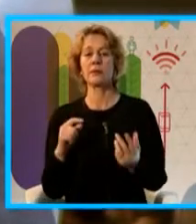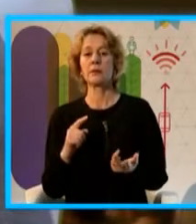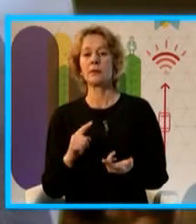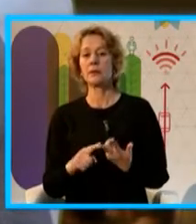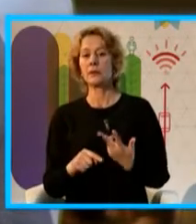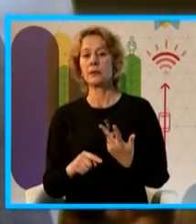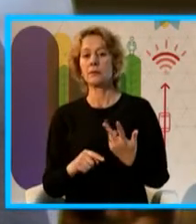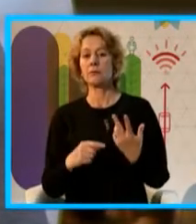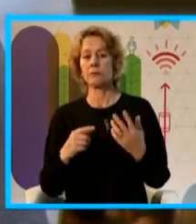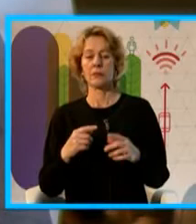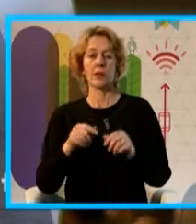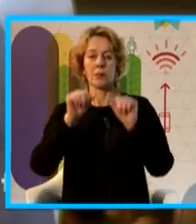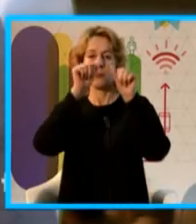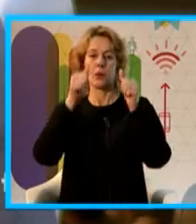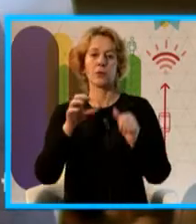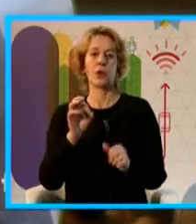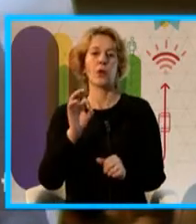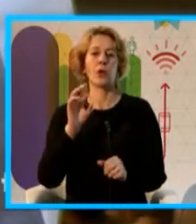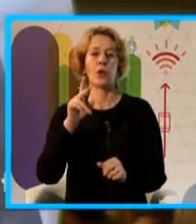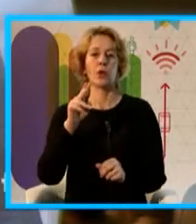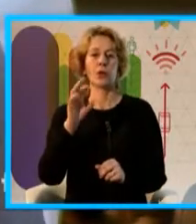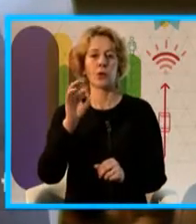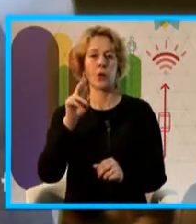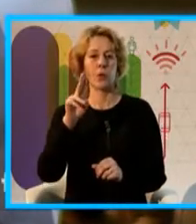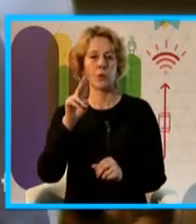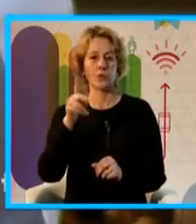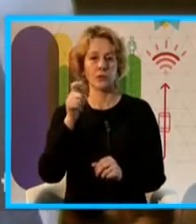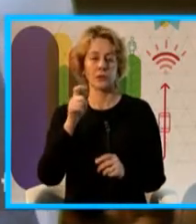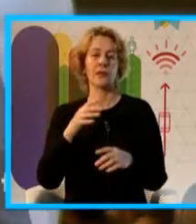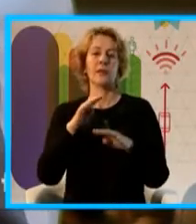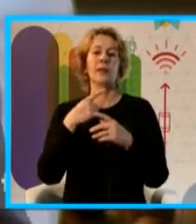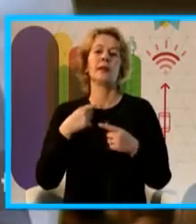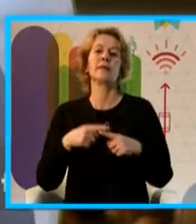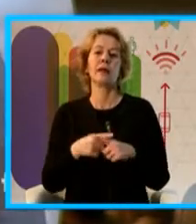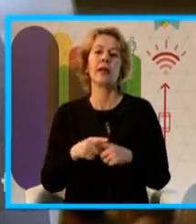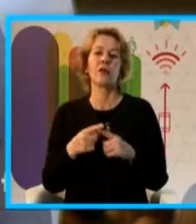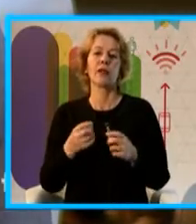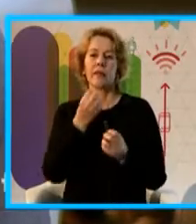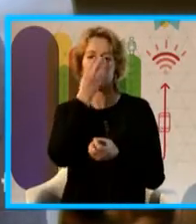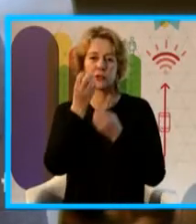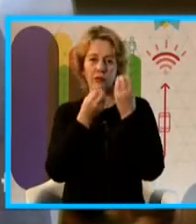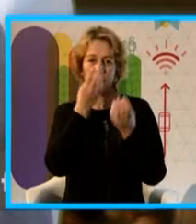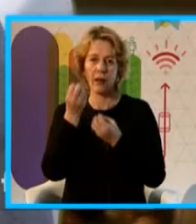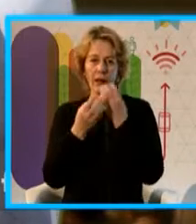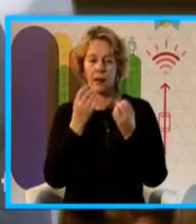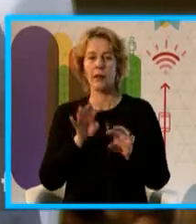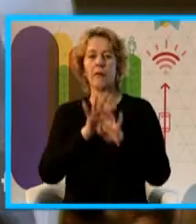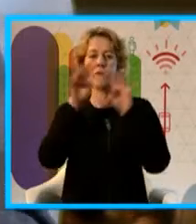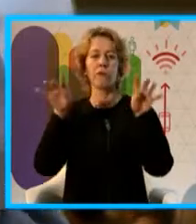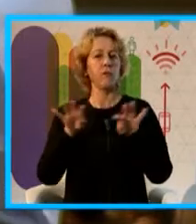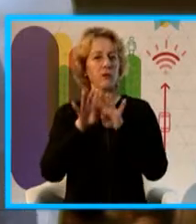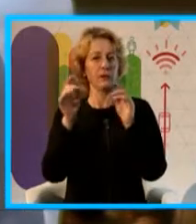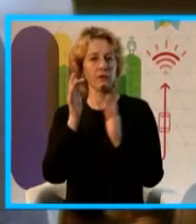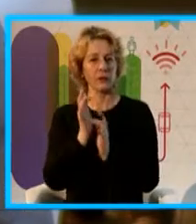el monumento a Rux, los tejedores de Rochedal, la fuente de Lesurs. Bueno,